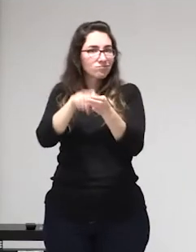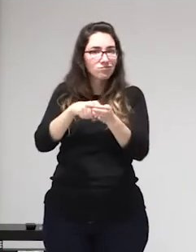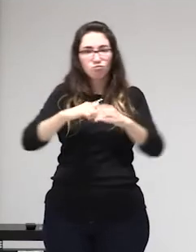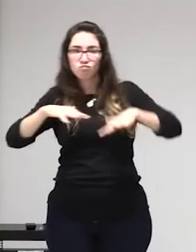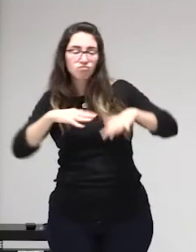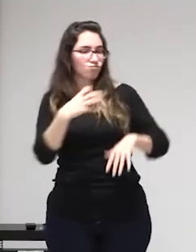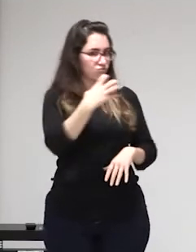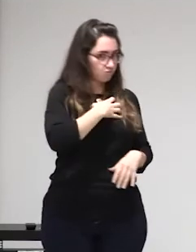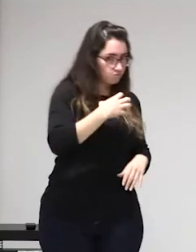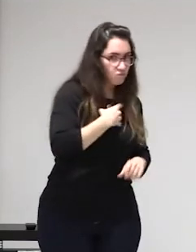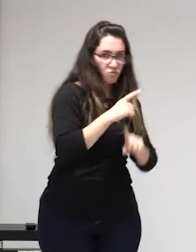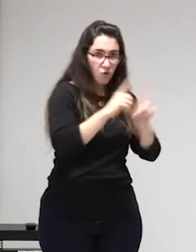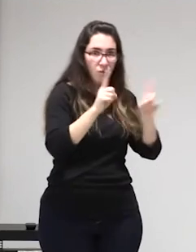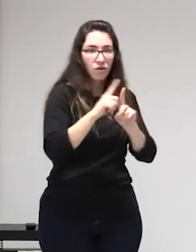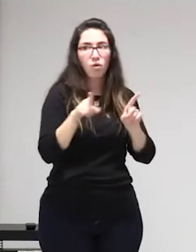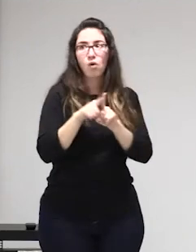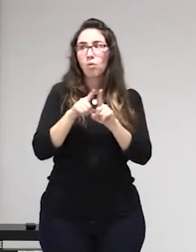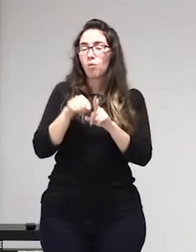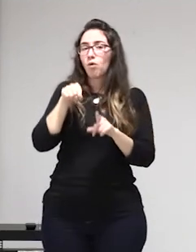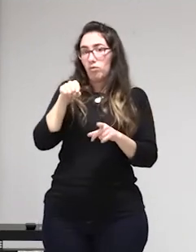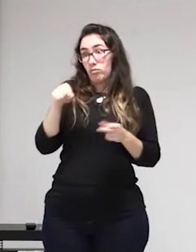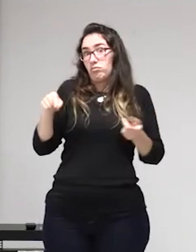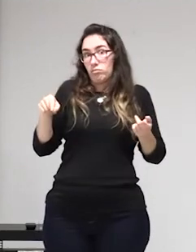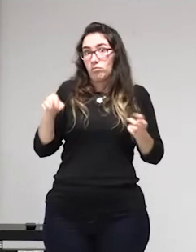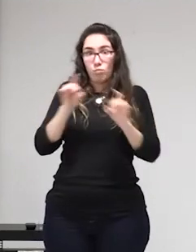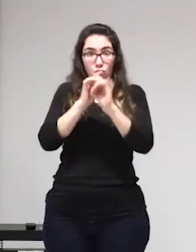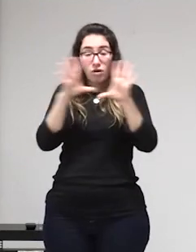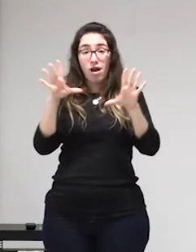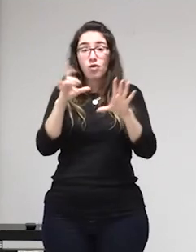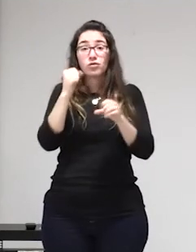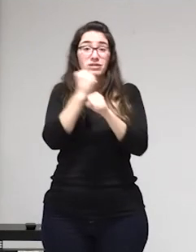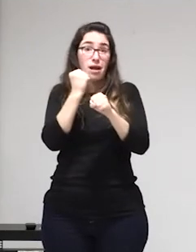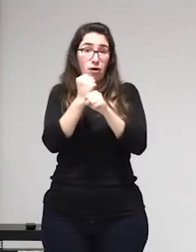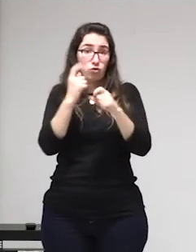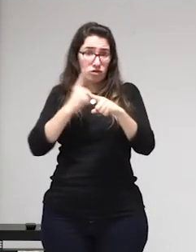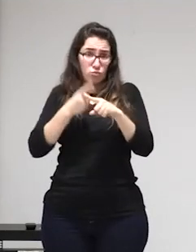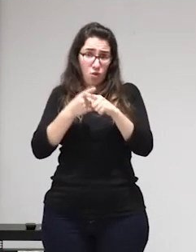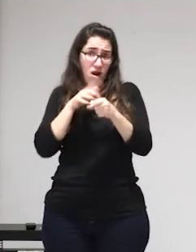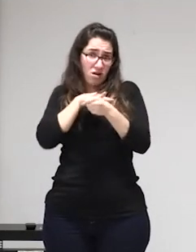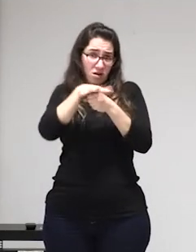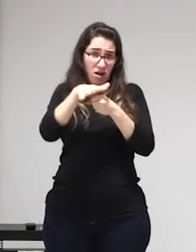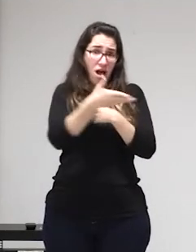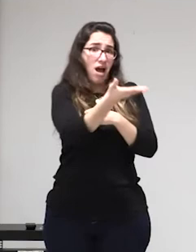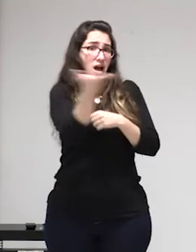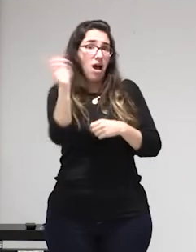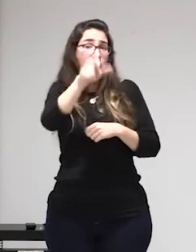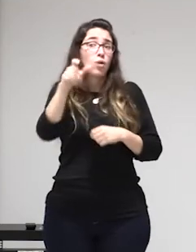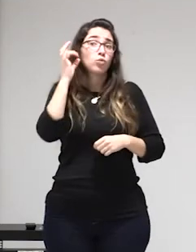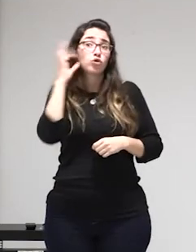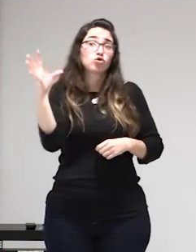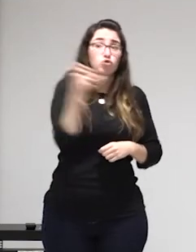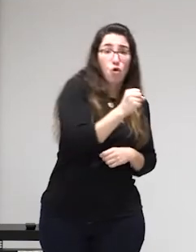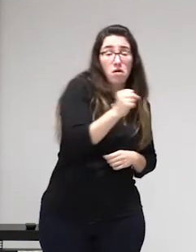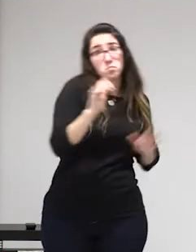etcétera etcétera lo que sí creo igual que sostenemos todas las pro derechos es que el